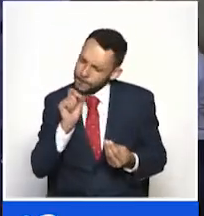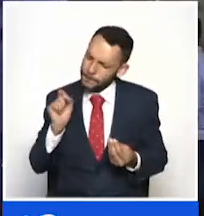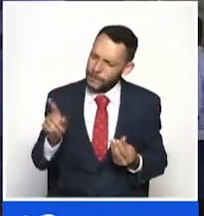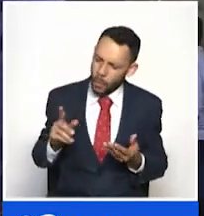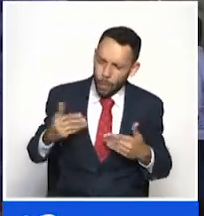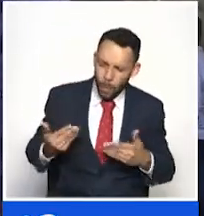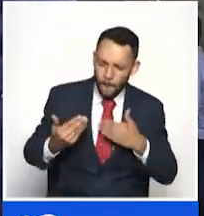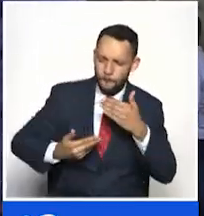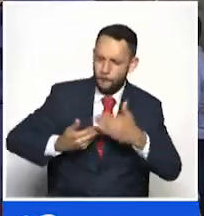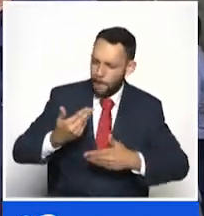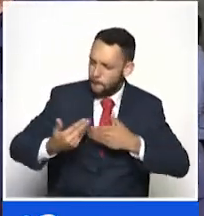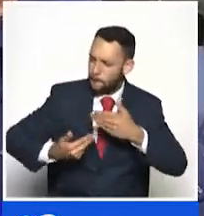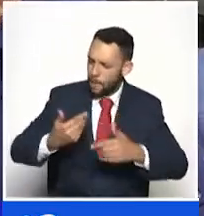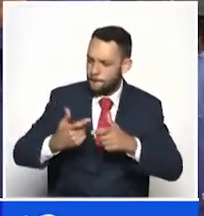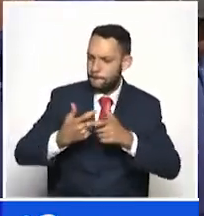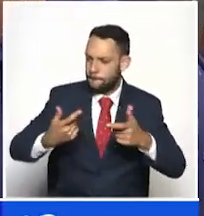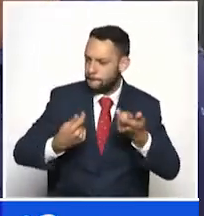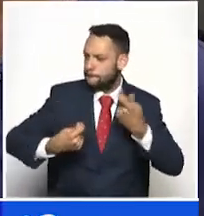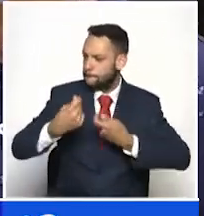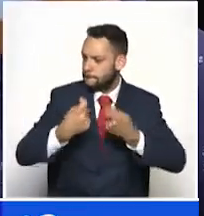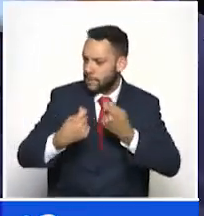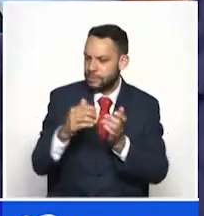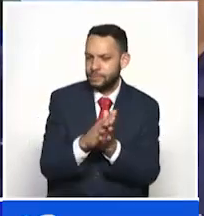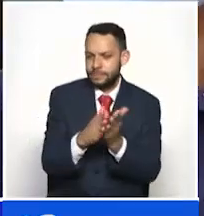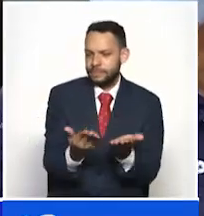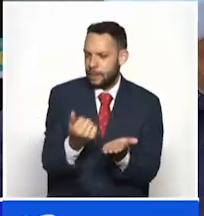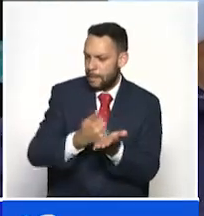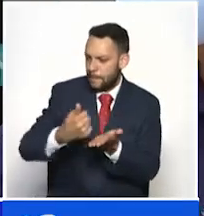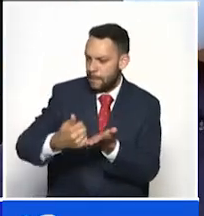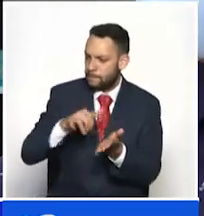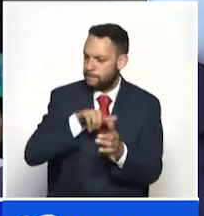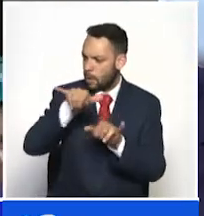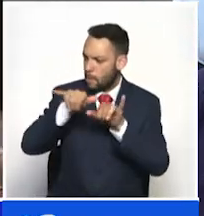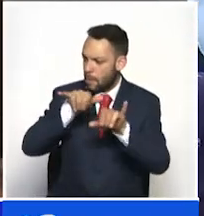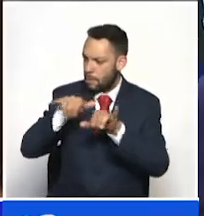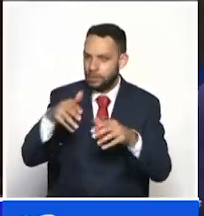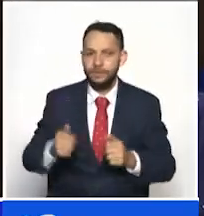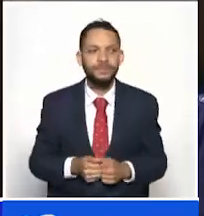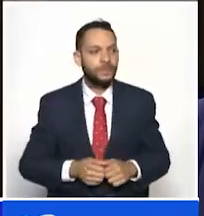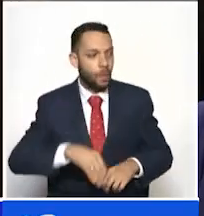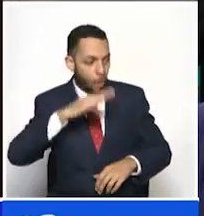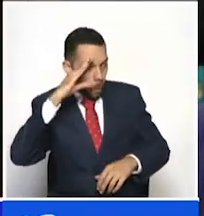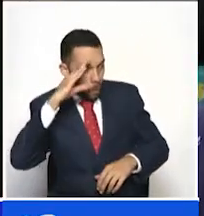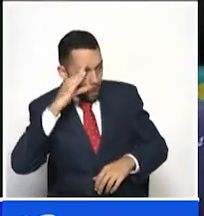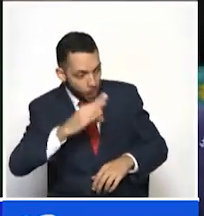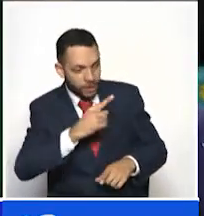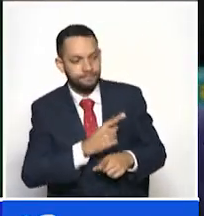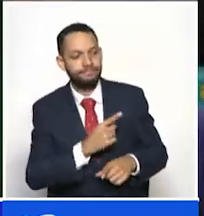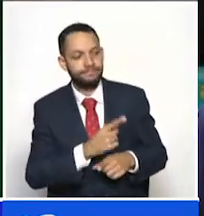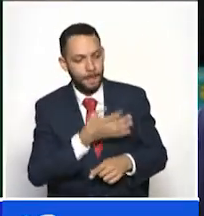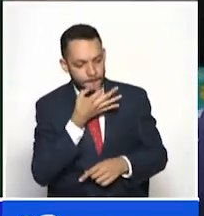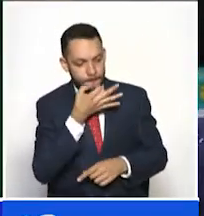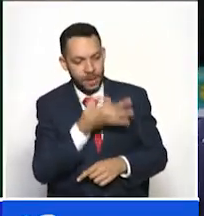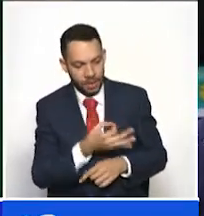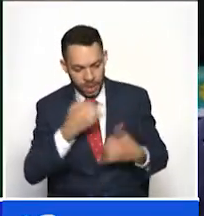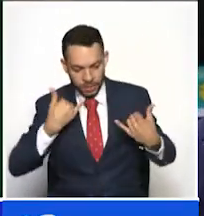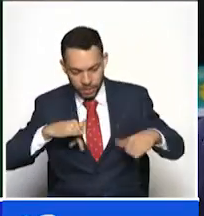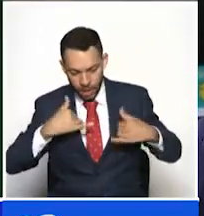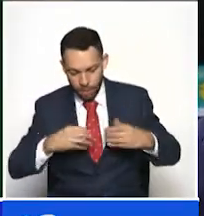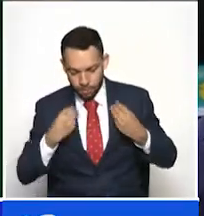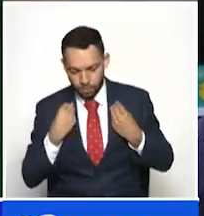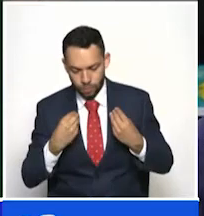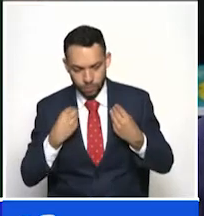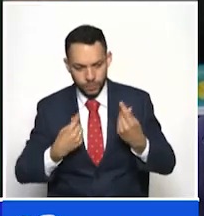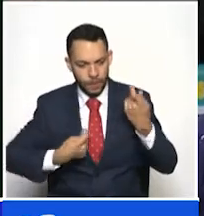mucho aumento de pasaportes en estos días? Buenas, Cataño, sí, definitivamente la demanda se nos